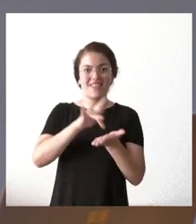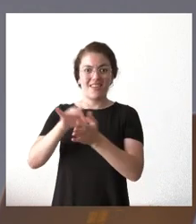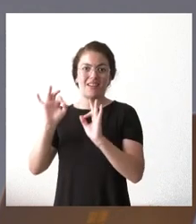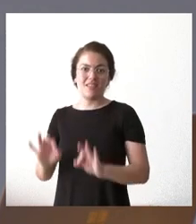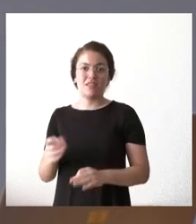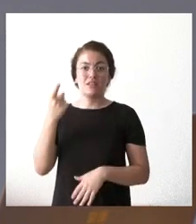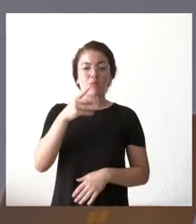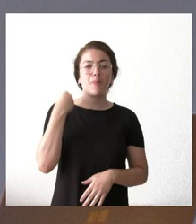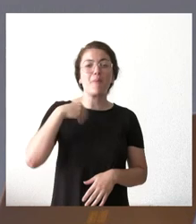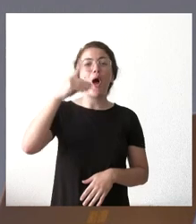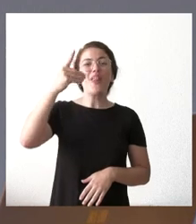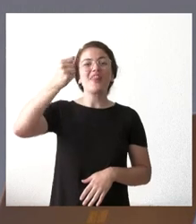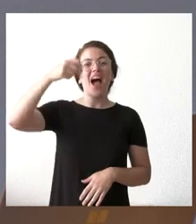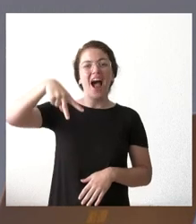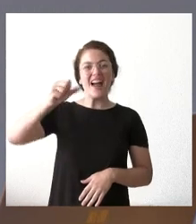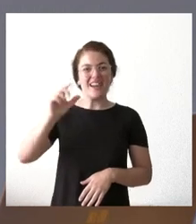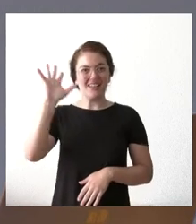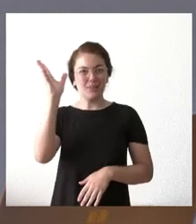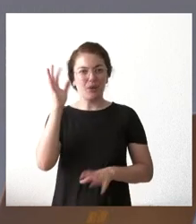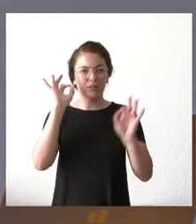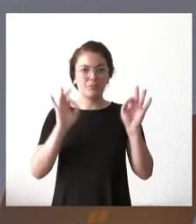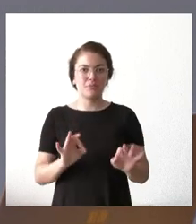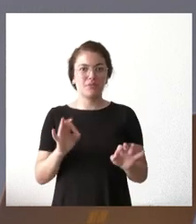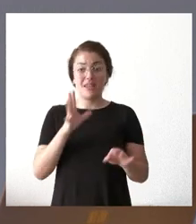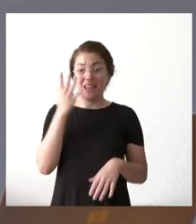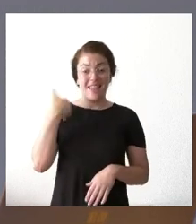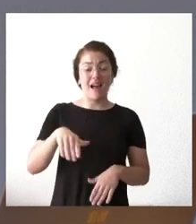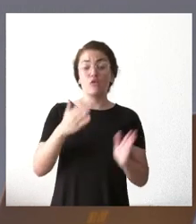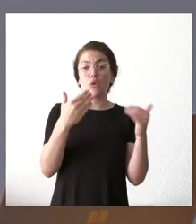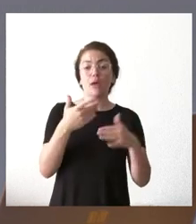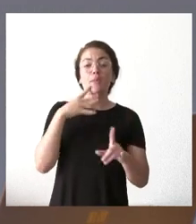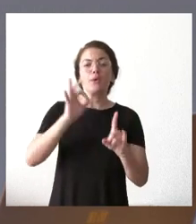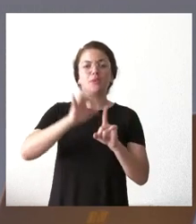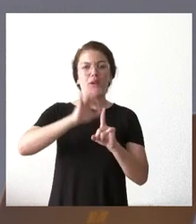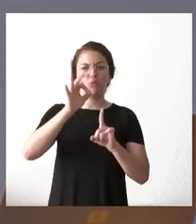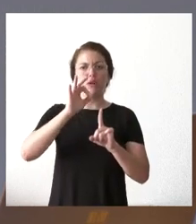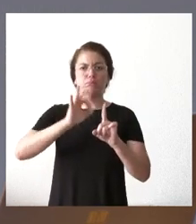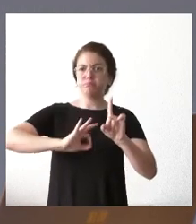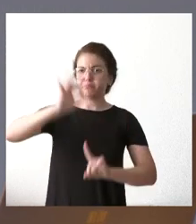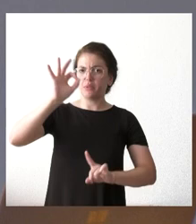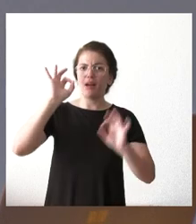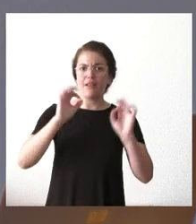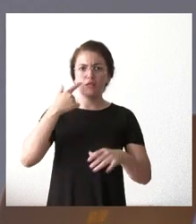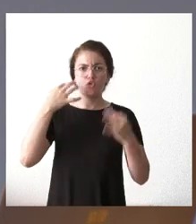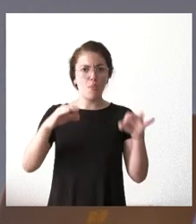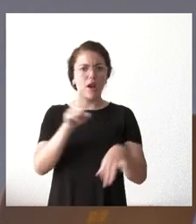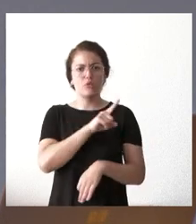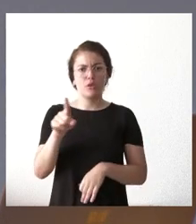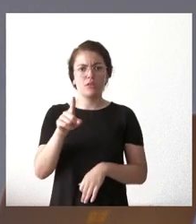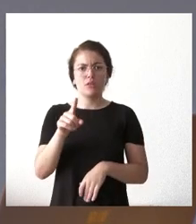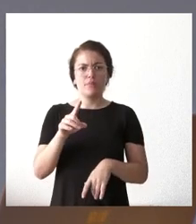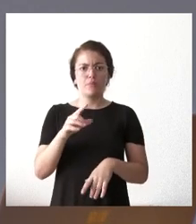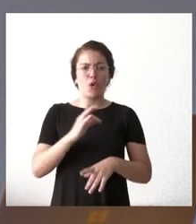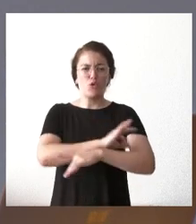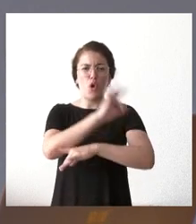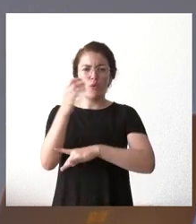fenómeno Dana no está presente, sí que estamos registrando unas temperaturas anormales, sobre todo muy altas a lo largo del